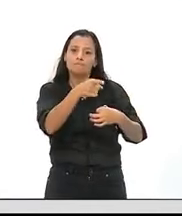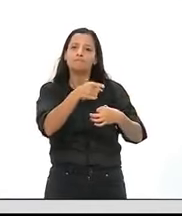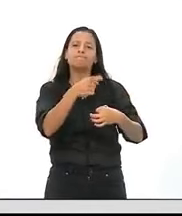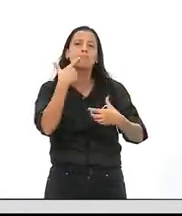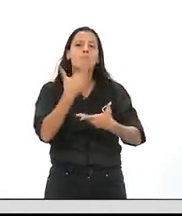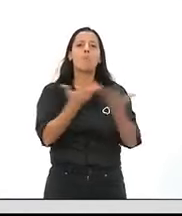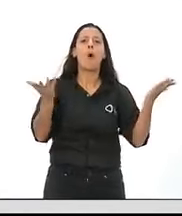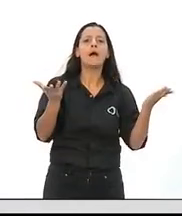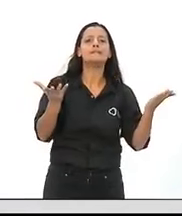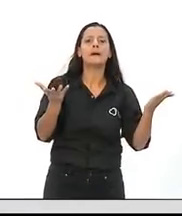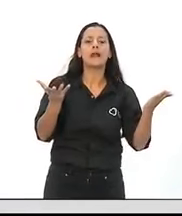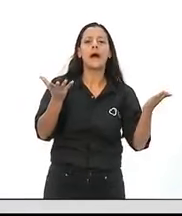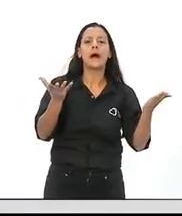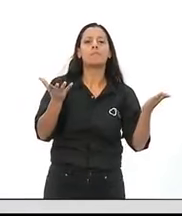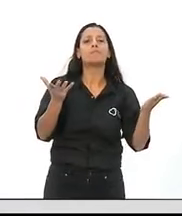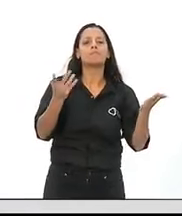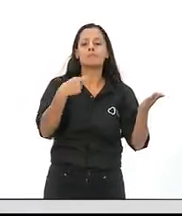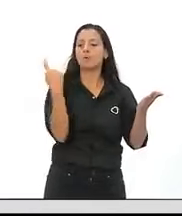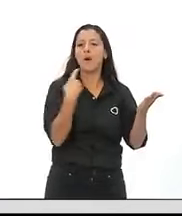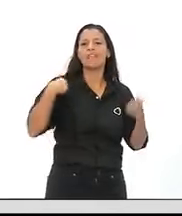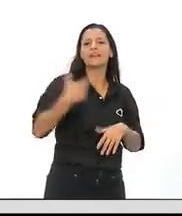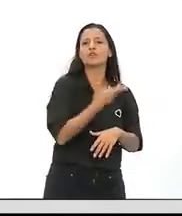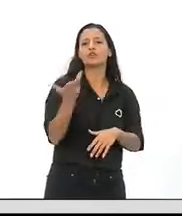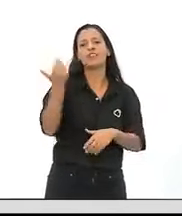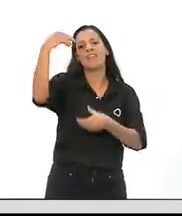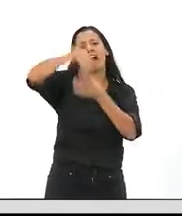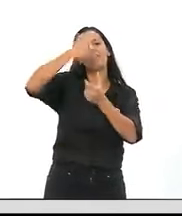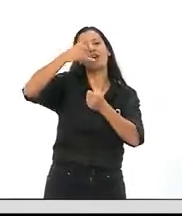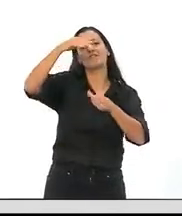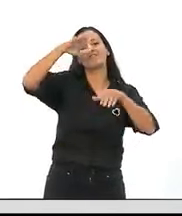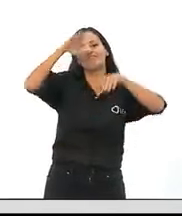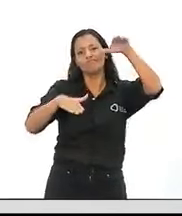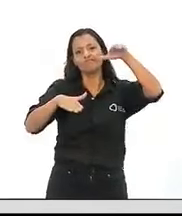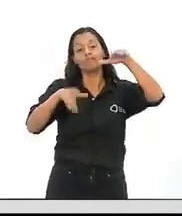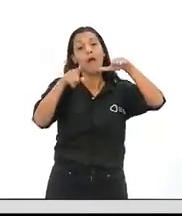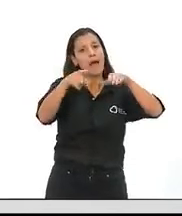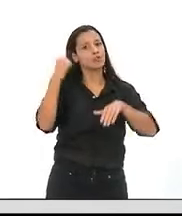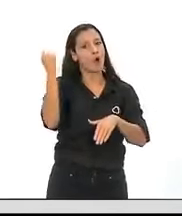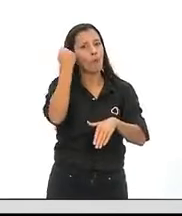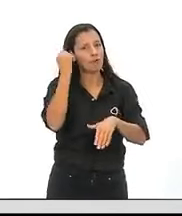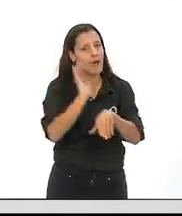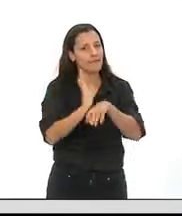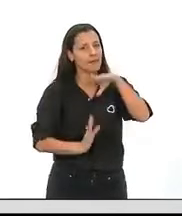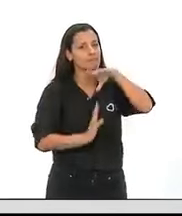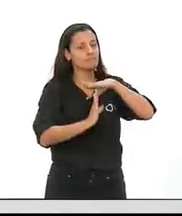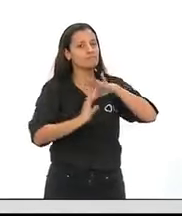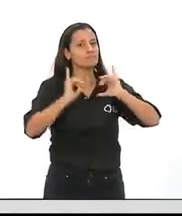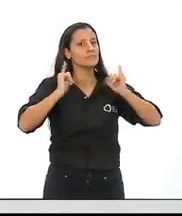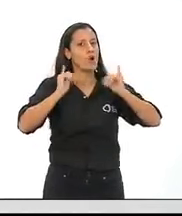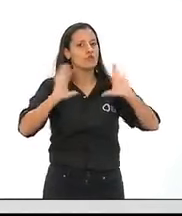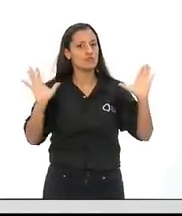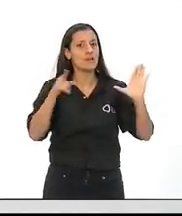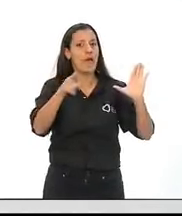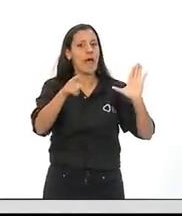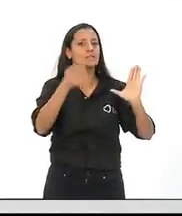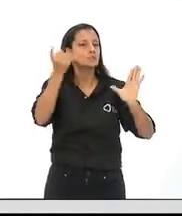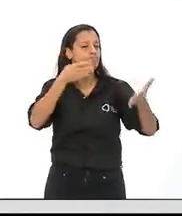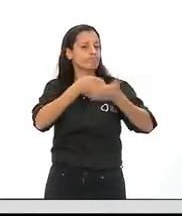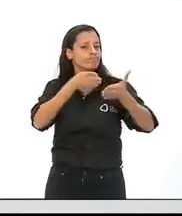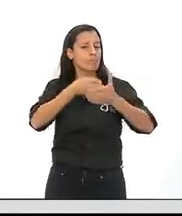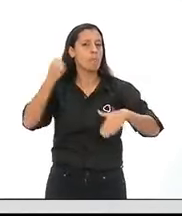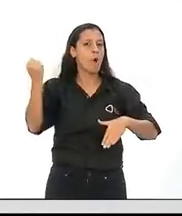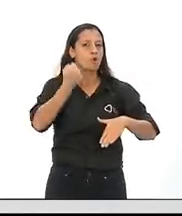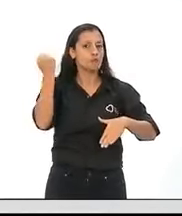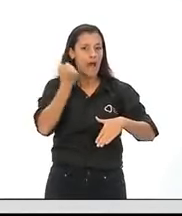material, simbólica y subjetivamente en nuestra sociedad. Esto es un punto fundamental, es una variable muy